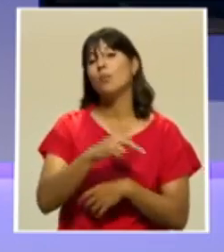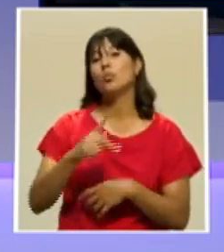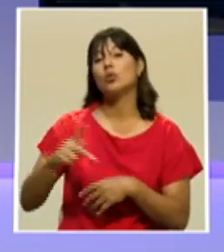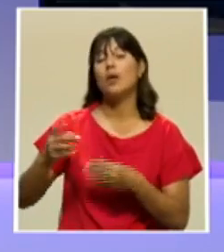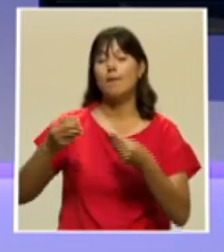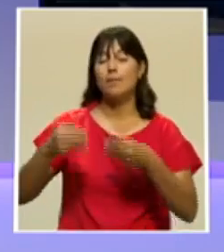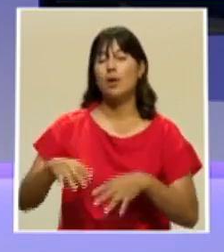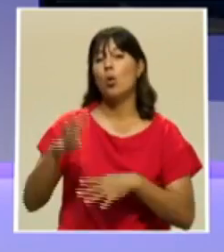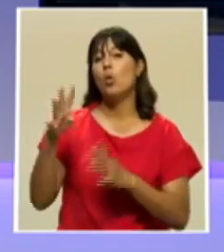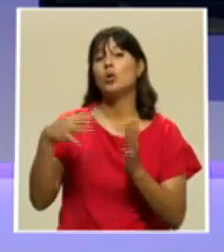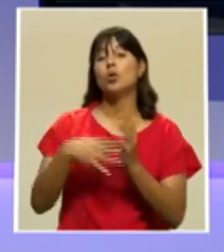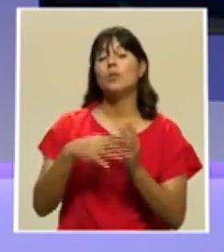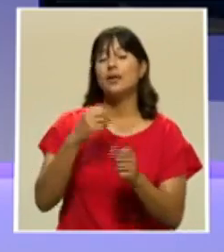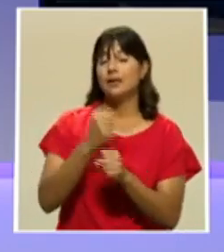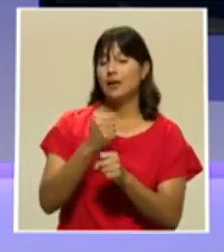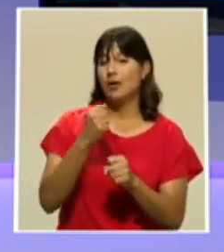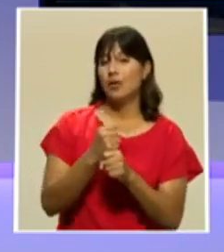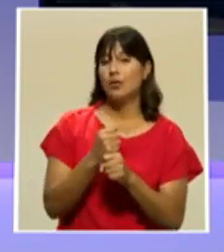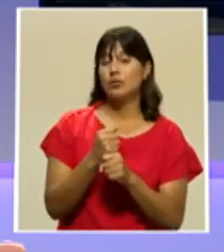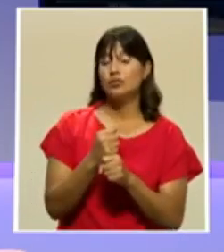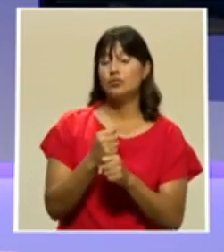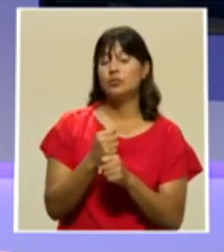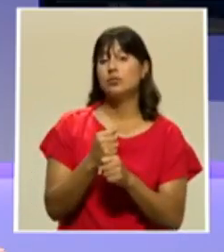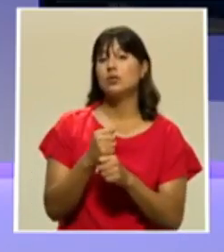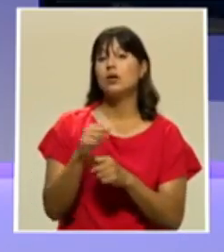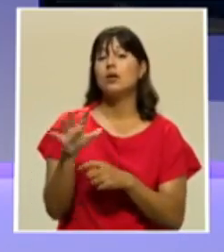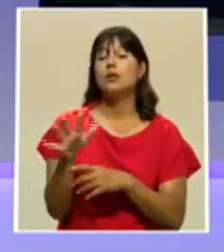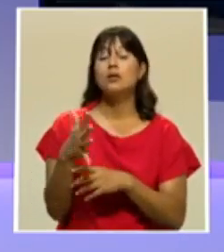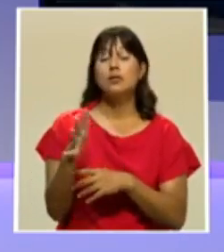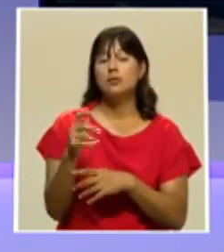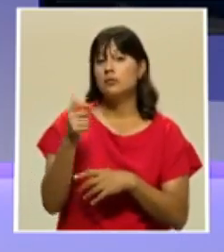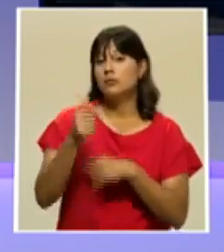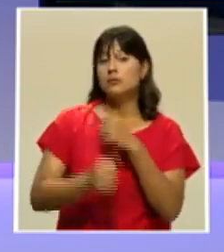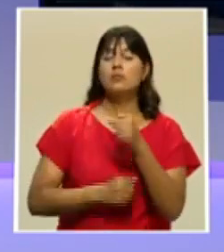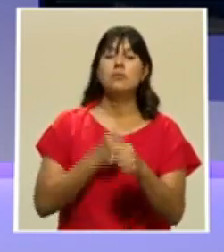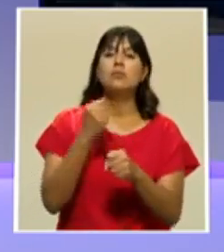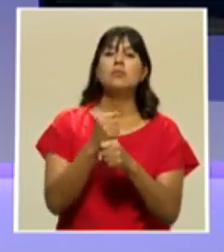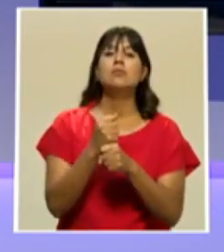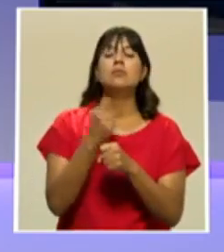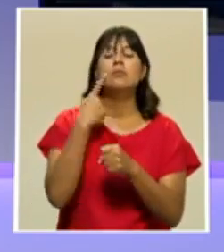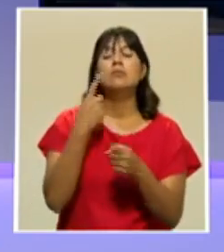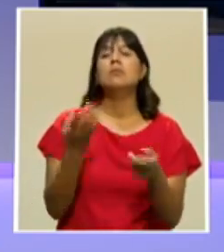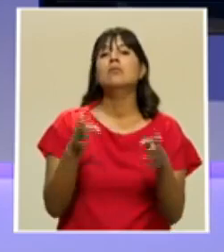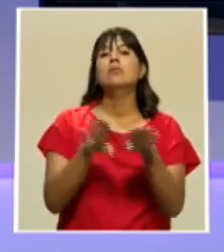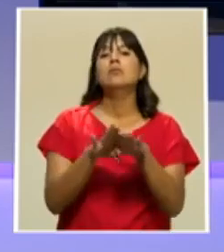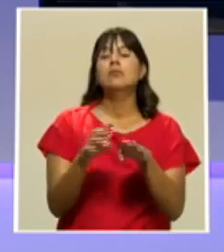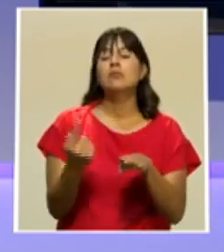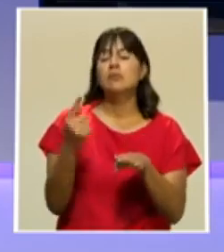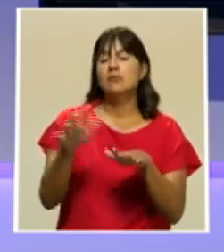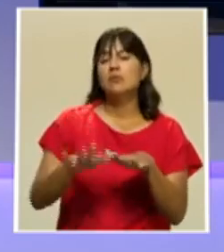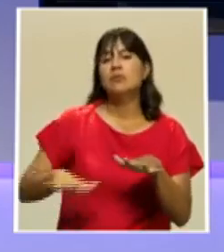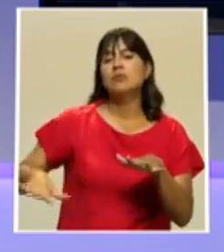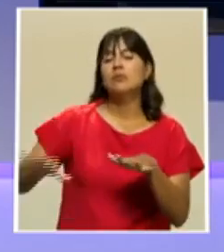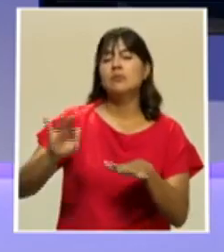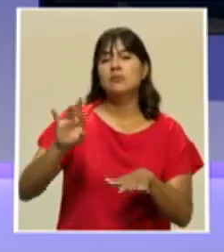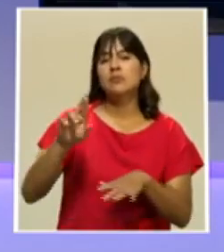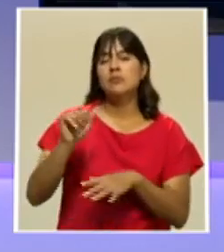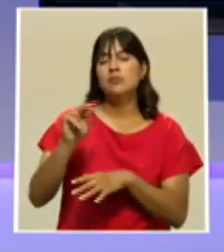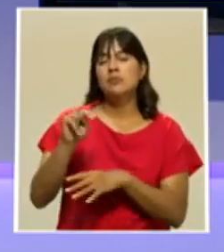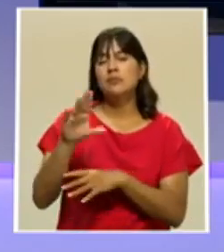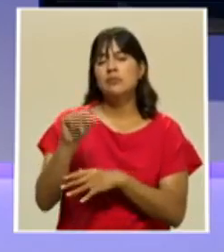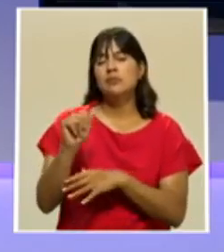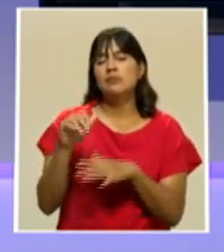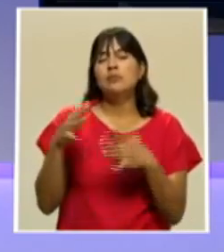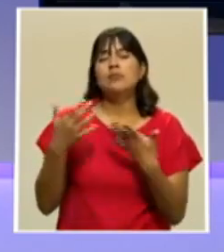de 4.000 empleos hace pocos años por el cierre de la única zona franca que existía. ¿Cómo estamos dejando que